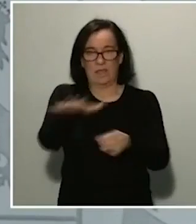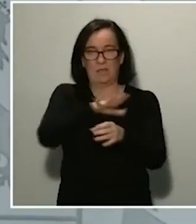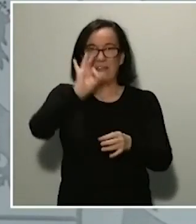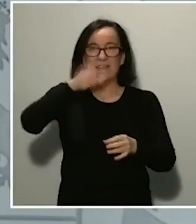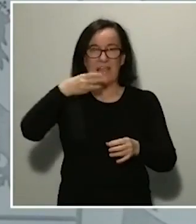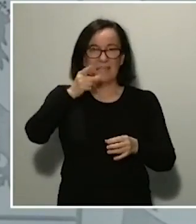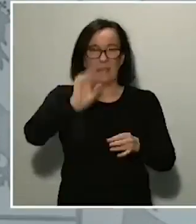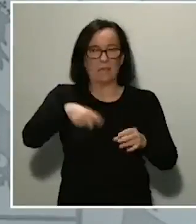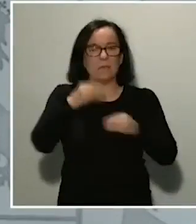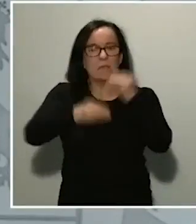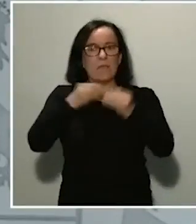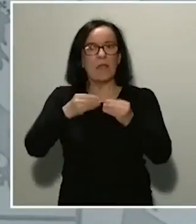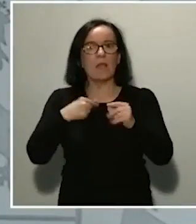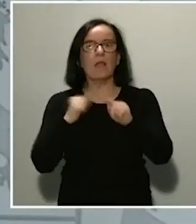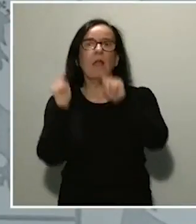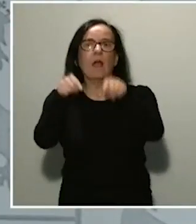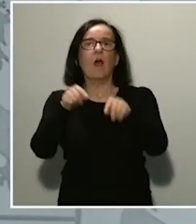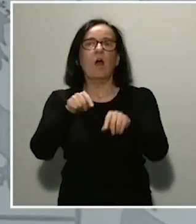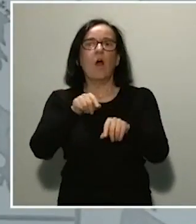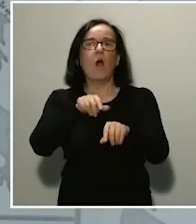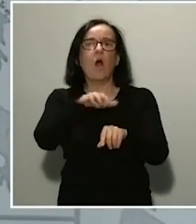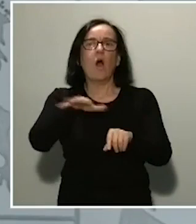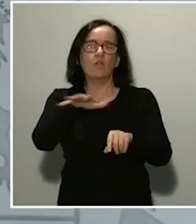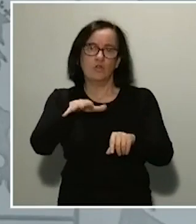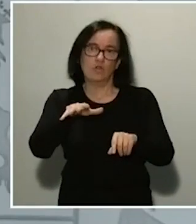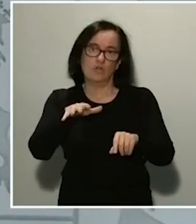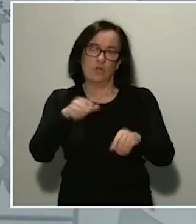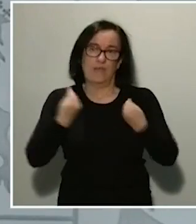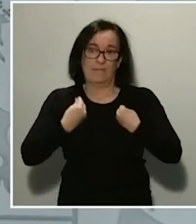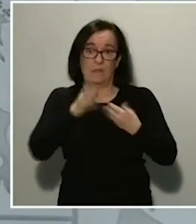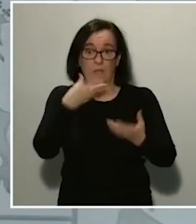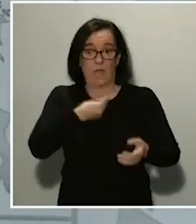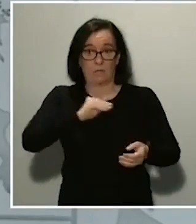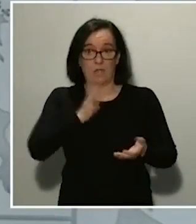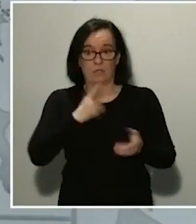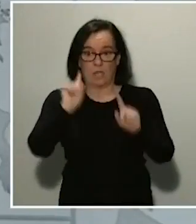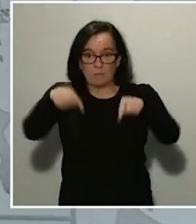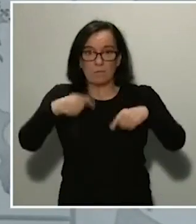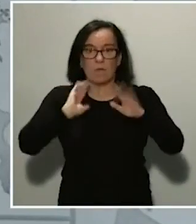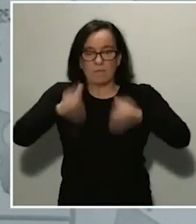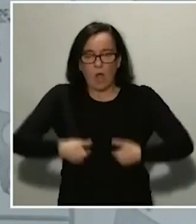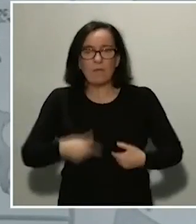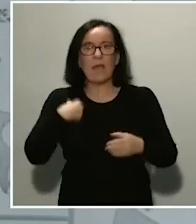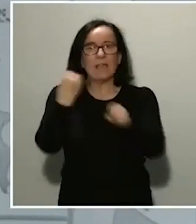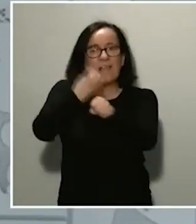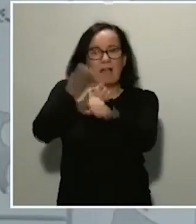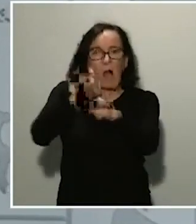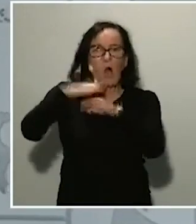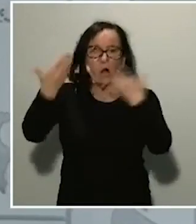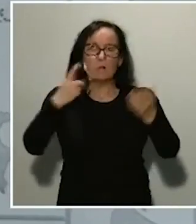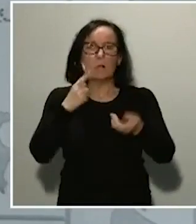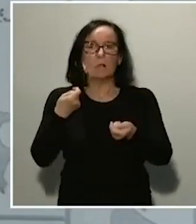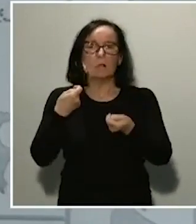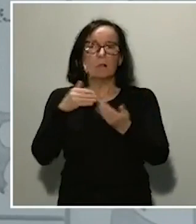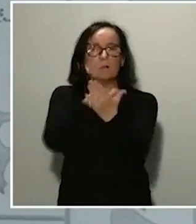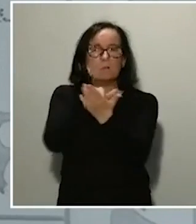dirijan a su lugar de residencia. Por tanto, a los españoles que quieran regresar, a los trabajadores transfronterizos, a los transportistas de mercancías,